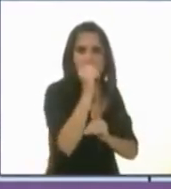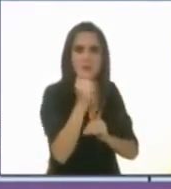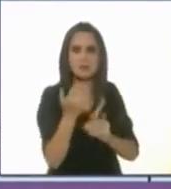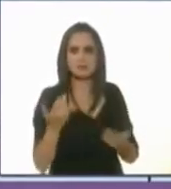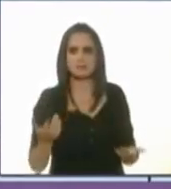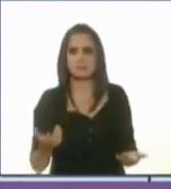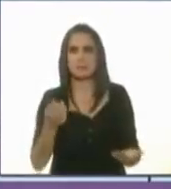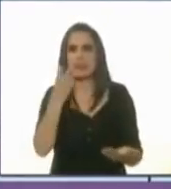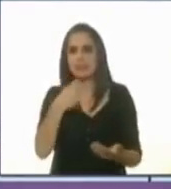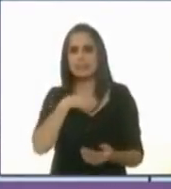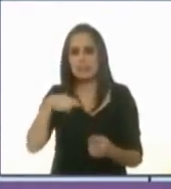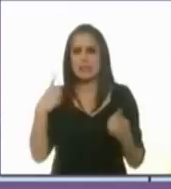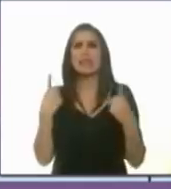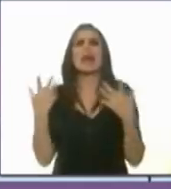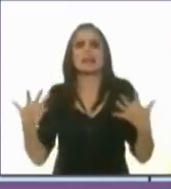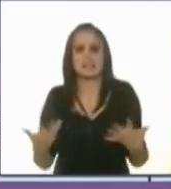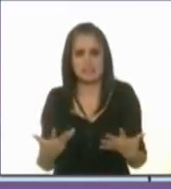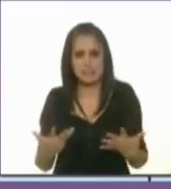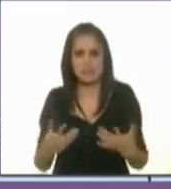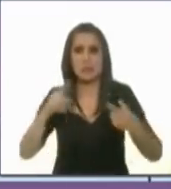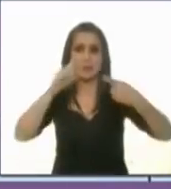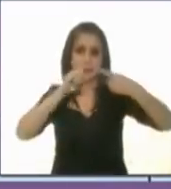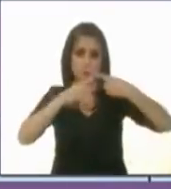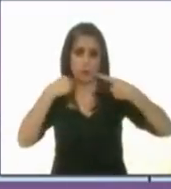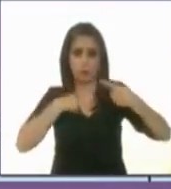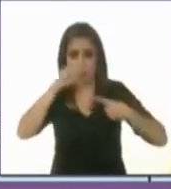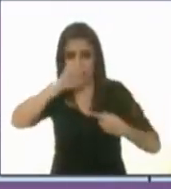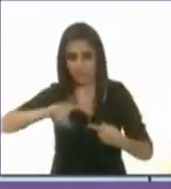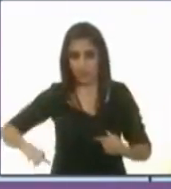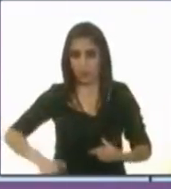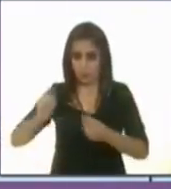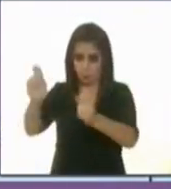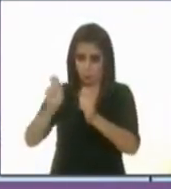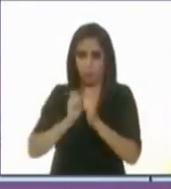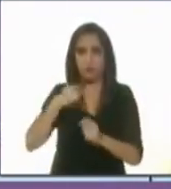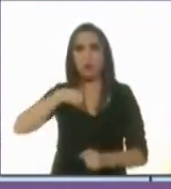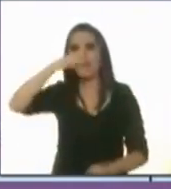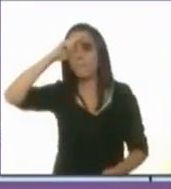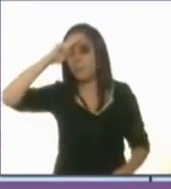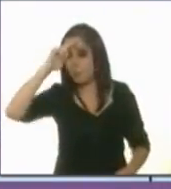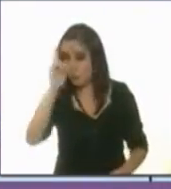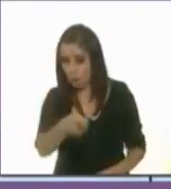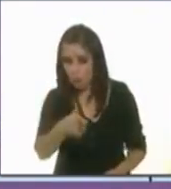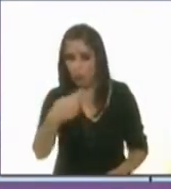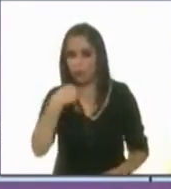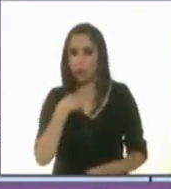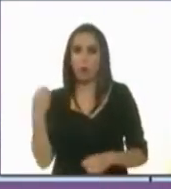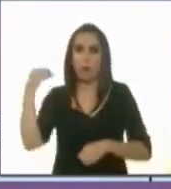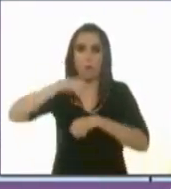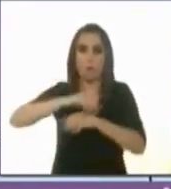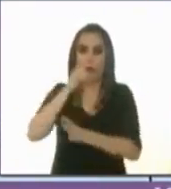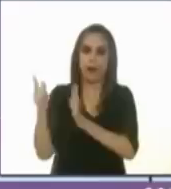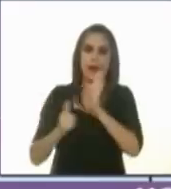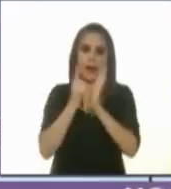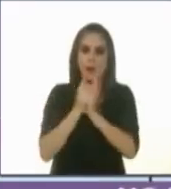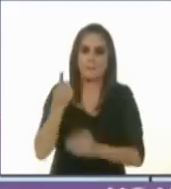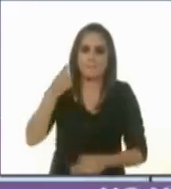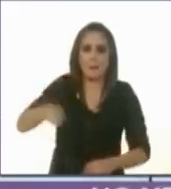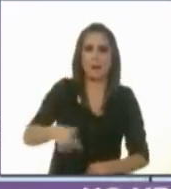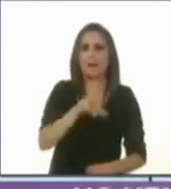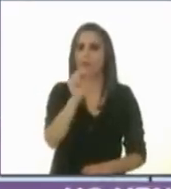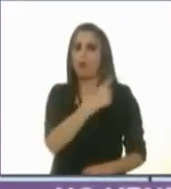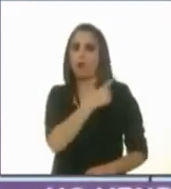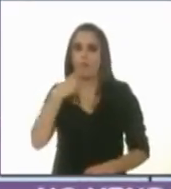¿Qué vamos a hacer? Primero, como jefe de gobierno voy a prohibir y voy a aplicar la ley para que no haya más asentamientos